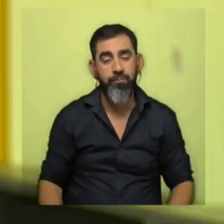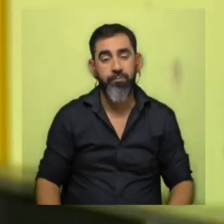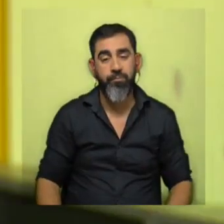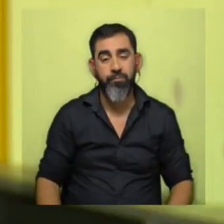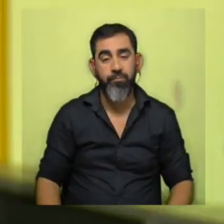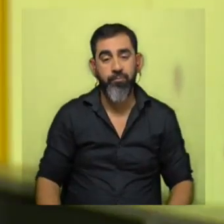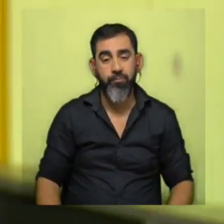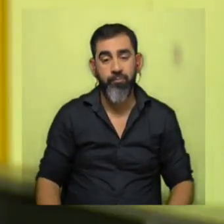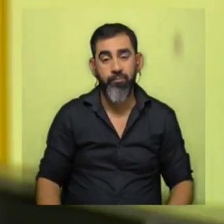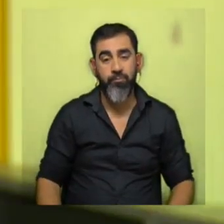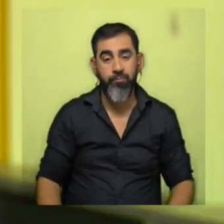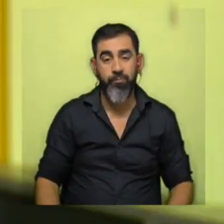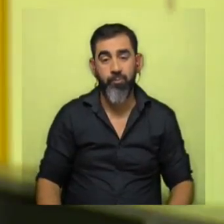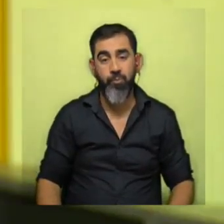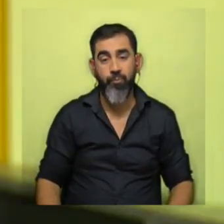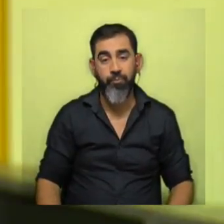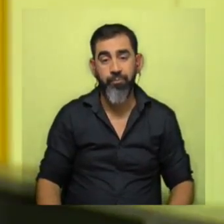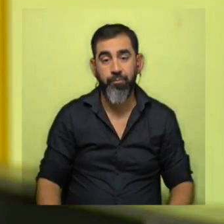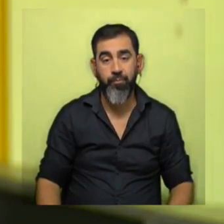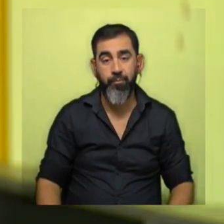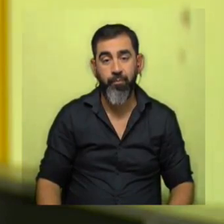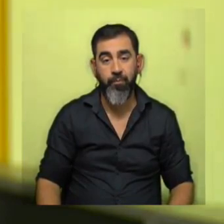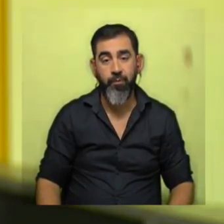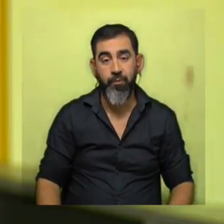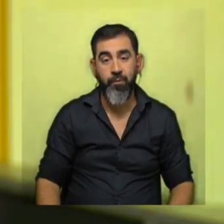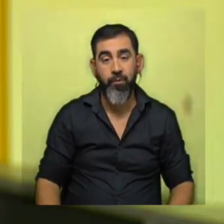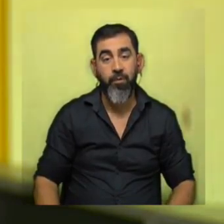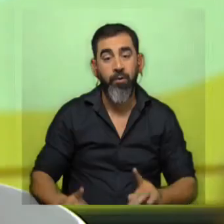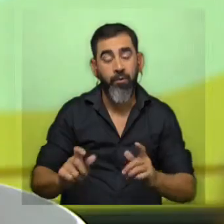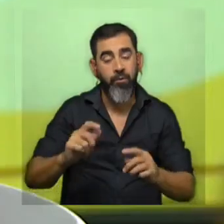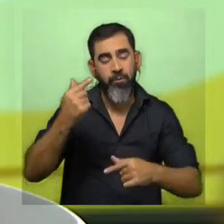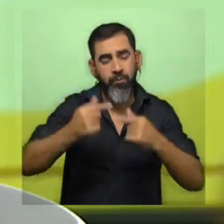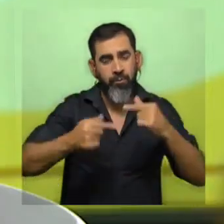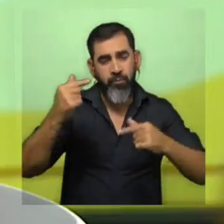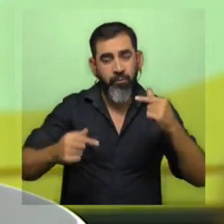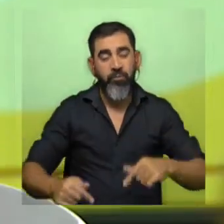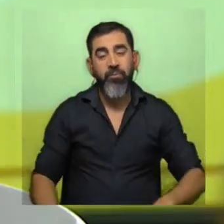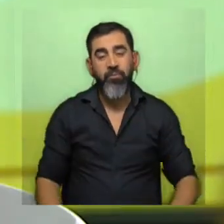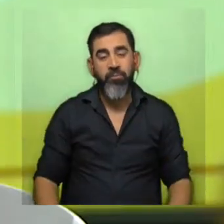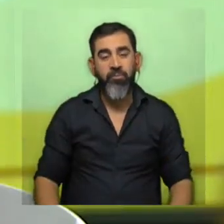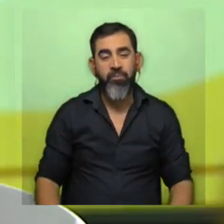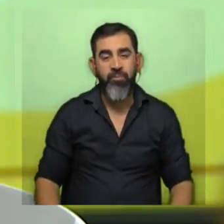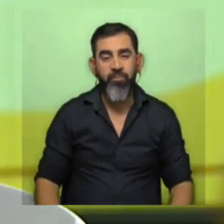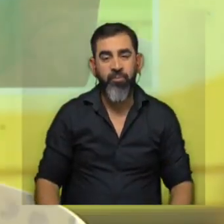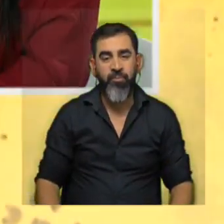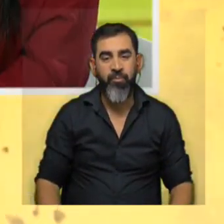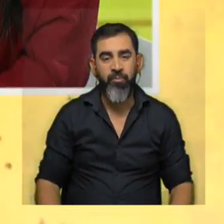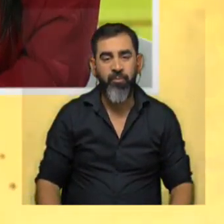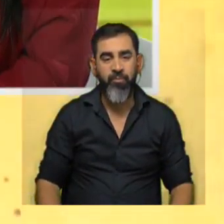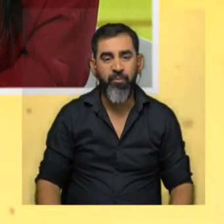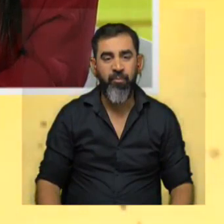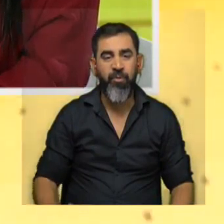esa información en la placa que sigue y ahí también hay una variedad muy grande sí en realidad acá también nos distinguimos de los números